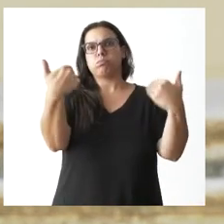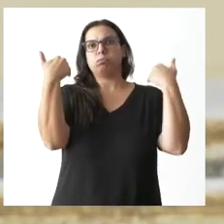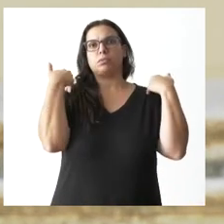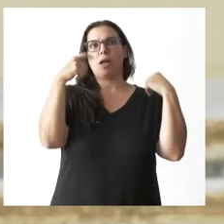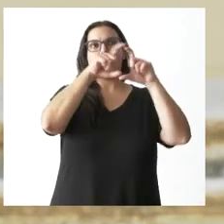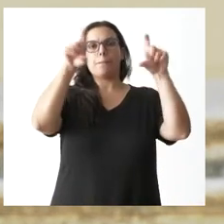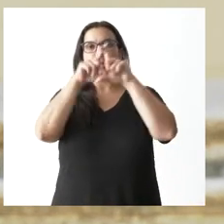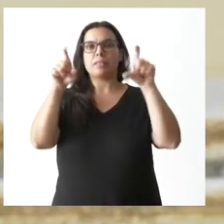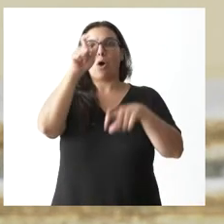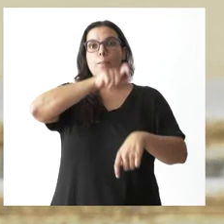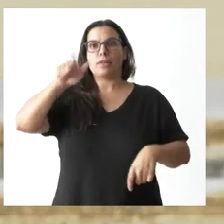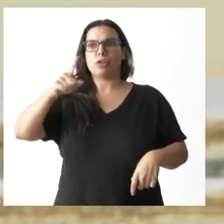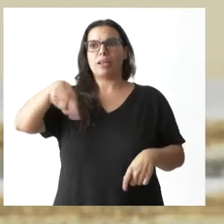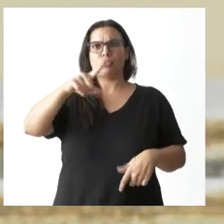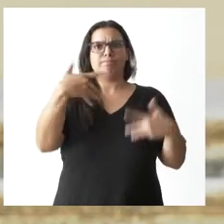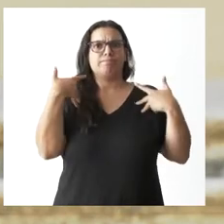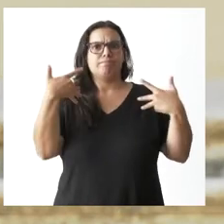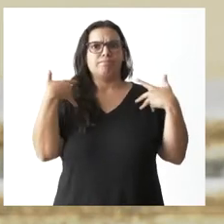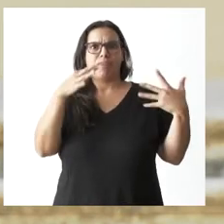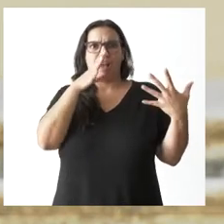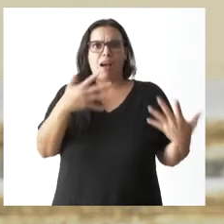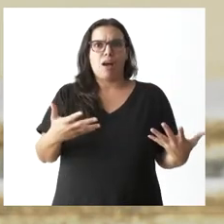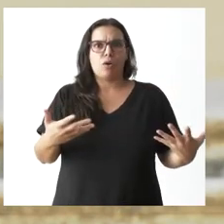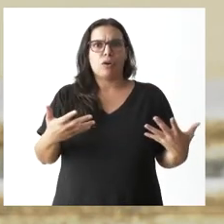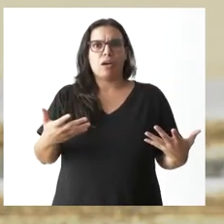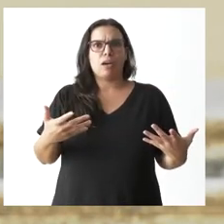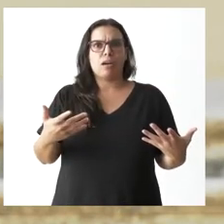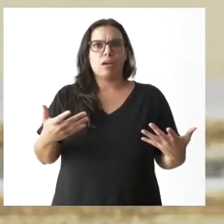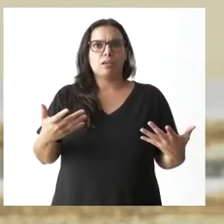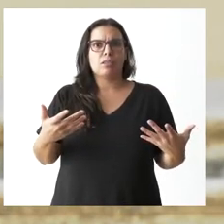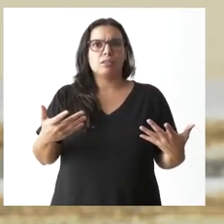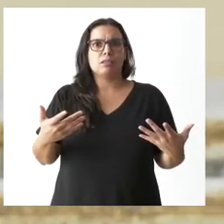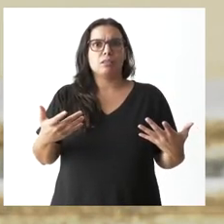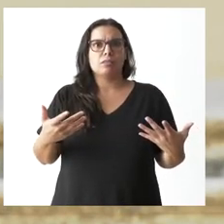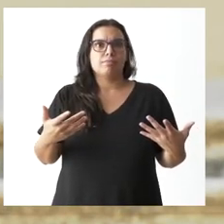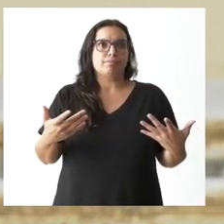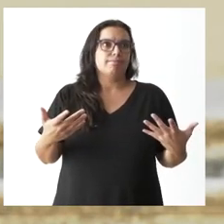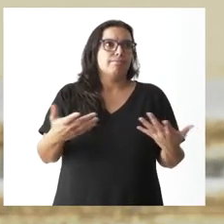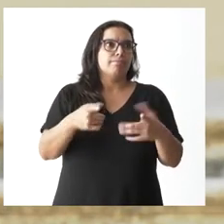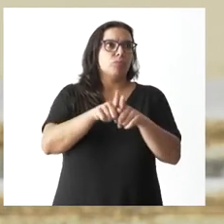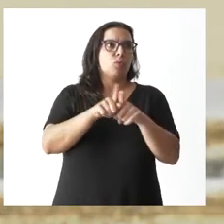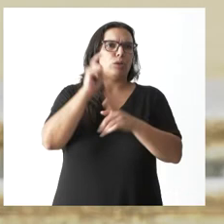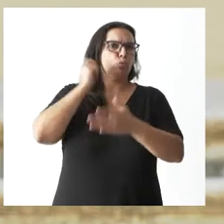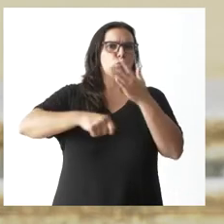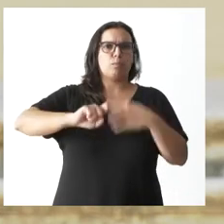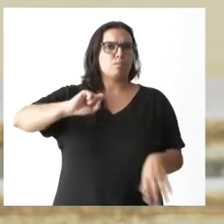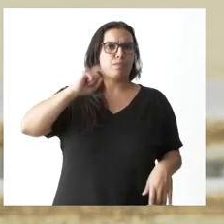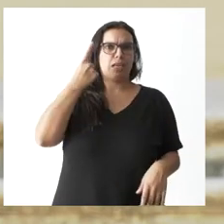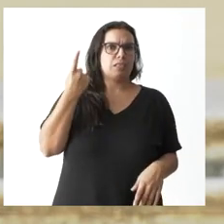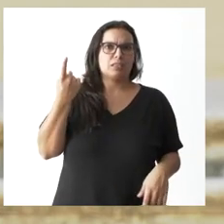sobre las empresas que están sufriendo en estos momentos la parte más dura de